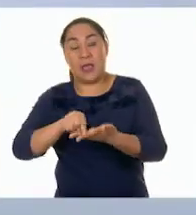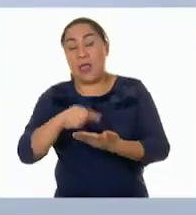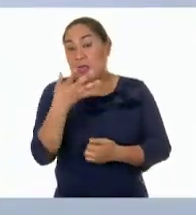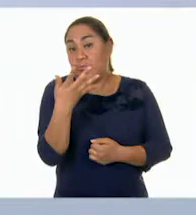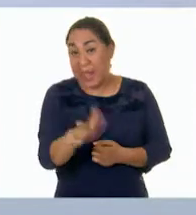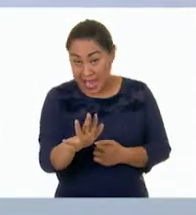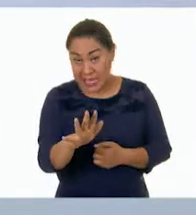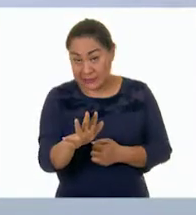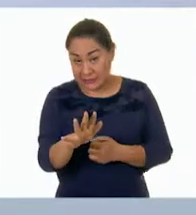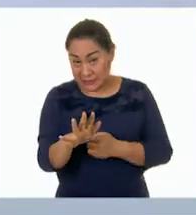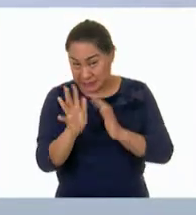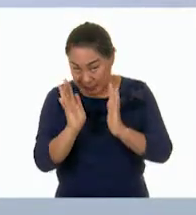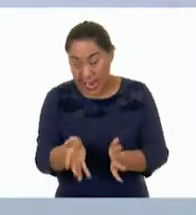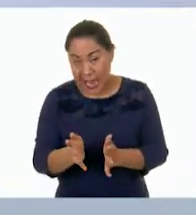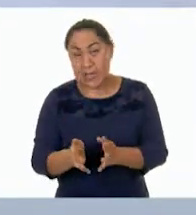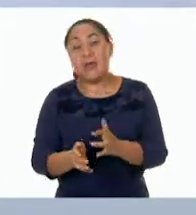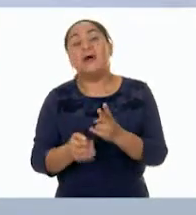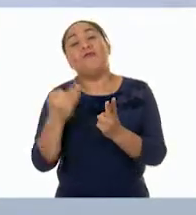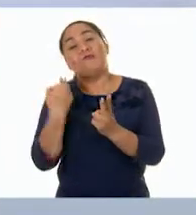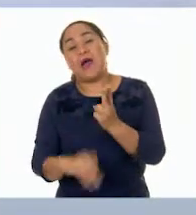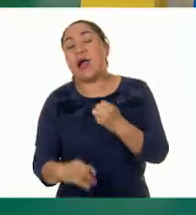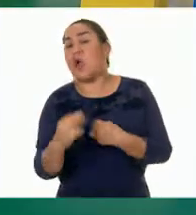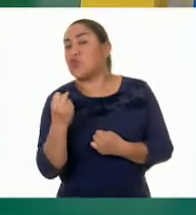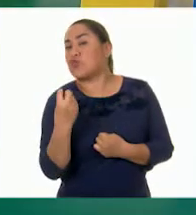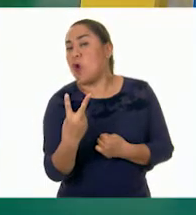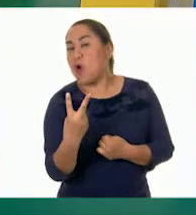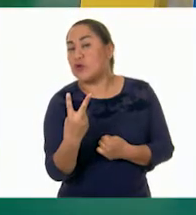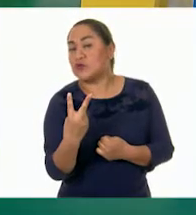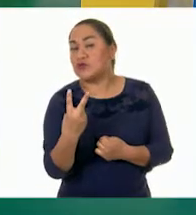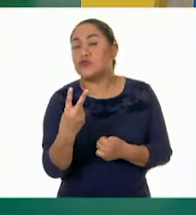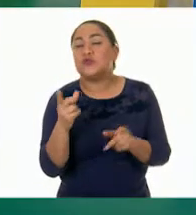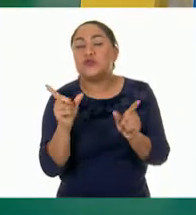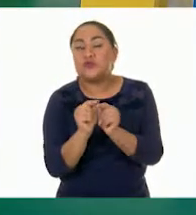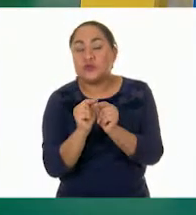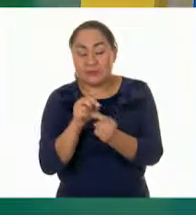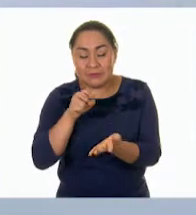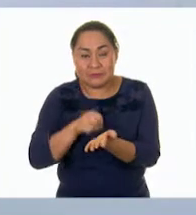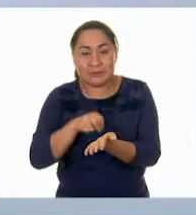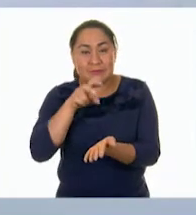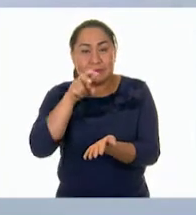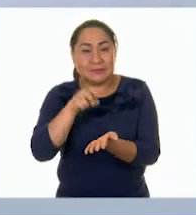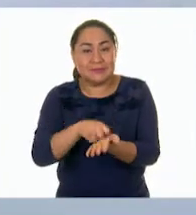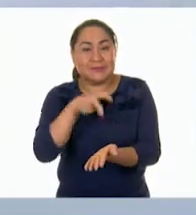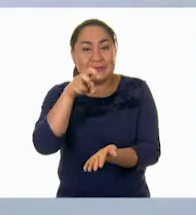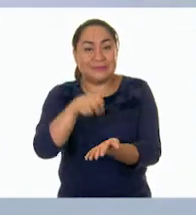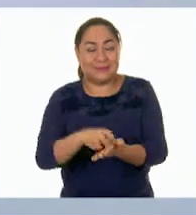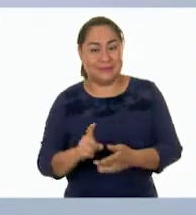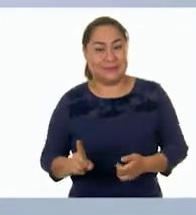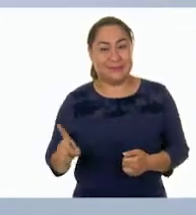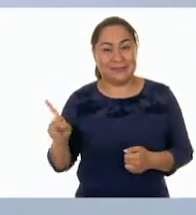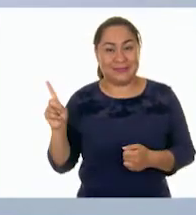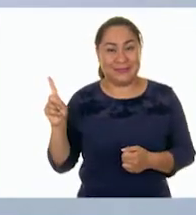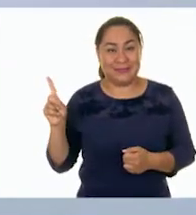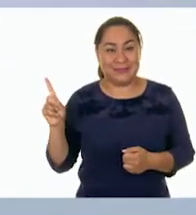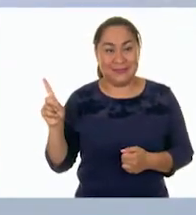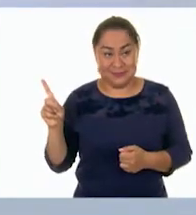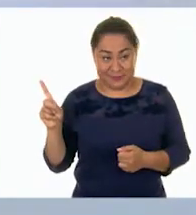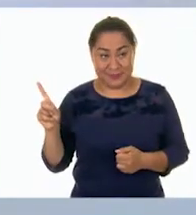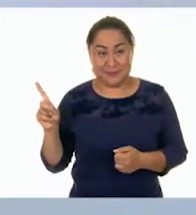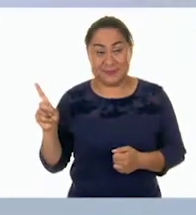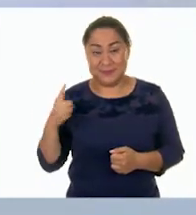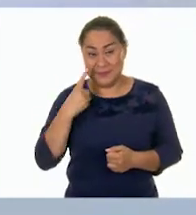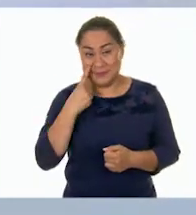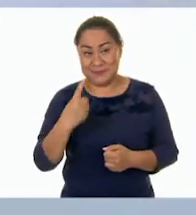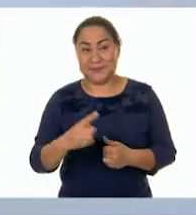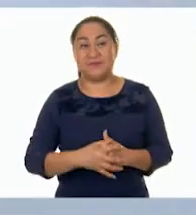salto de 2. 2. Vamos a dar ese pequeño salto. Ajá. Y ahí está. Muy bien.